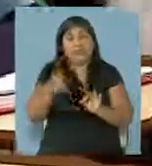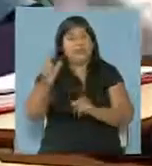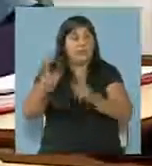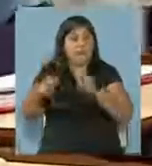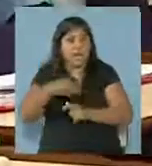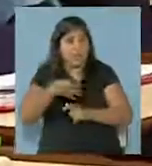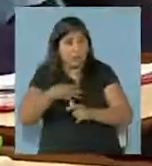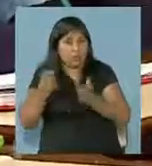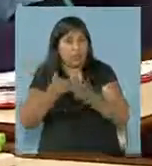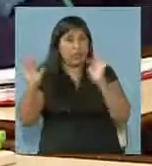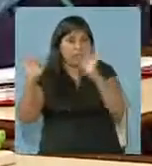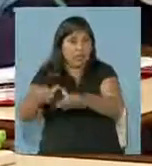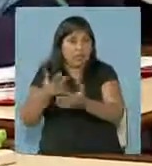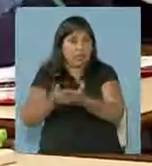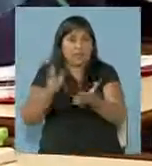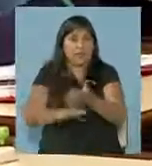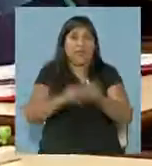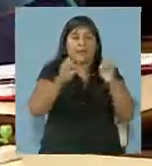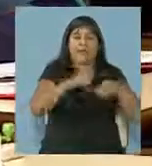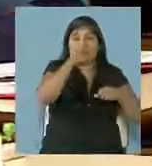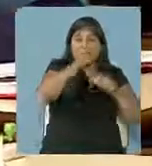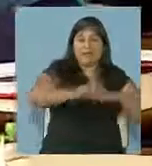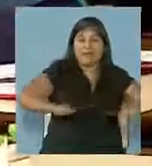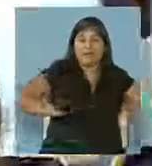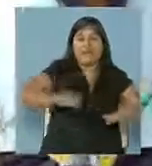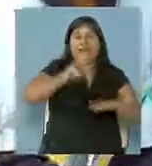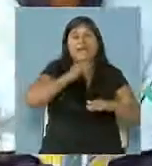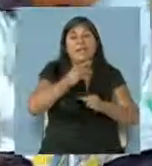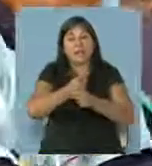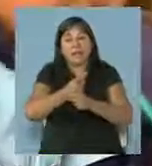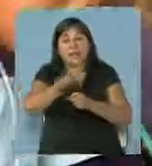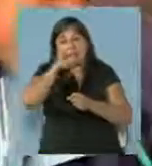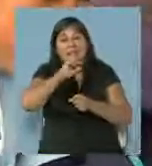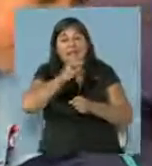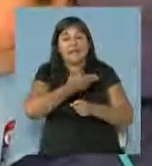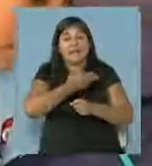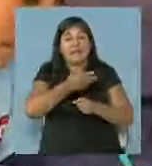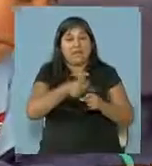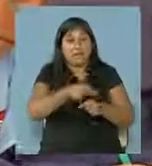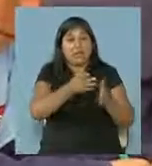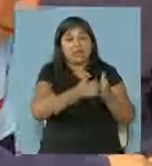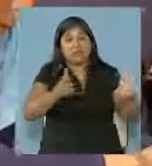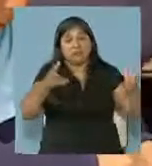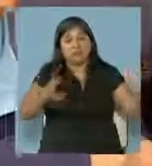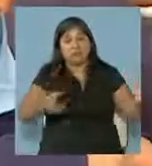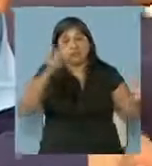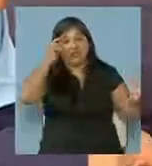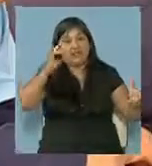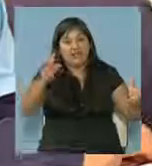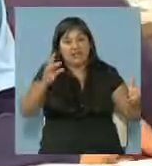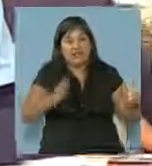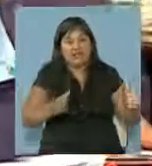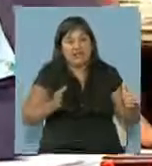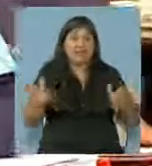sea el siguiente. Nivel inicial y primario, el 17 de febrero, terminará el 10 de